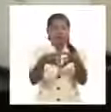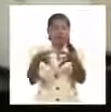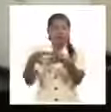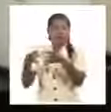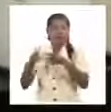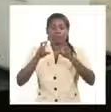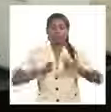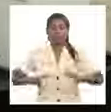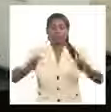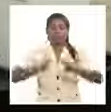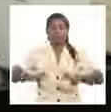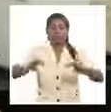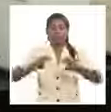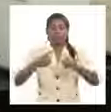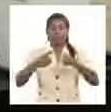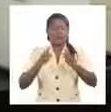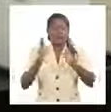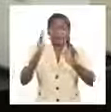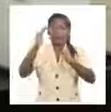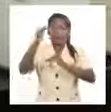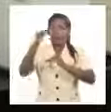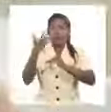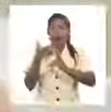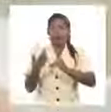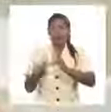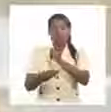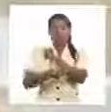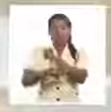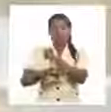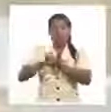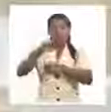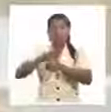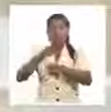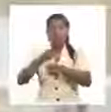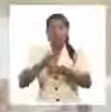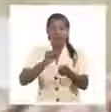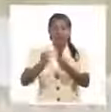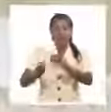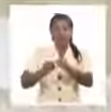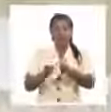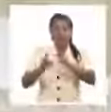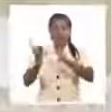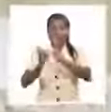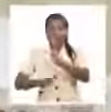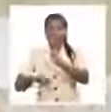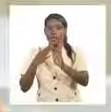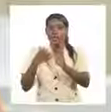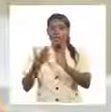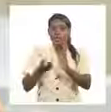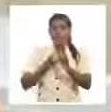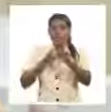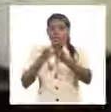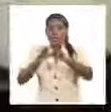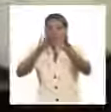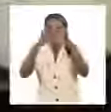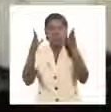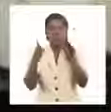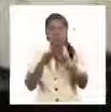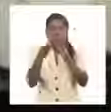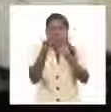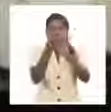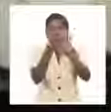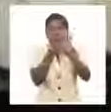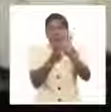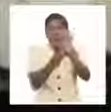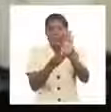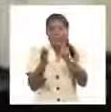más enfocado al fortalecimiento de la infraestructura, a la adquisición de equipamientos, de reactivos, de materiales, de